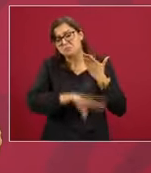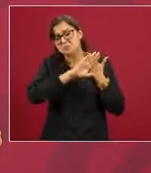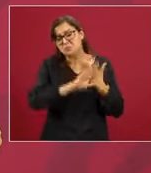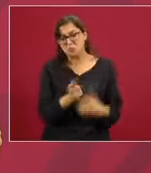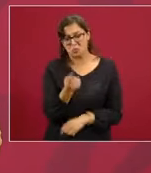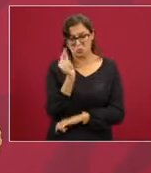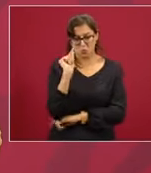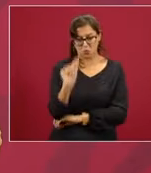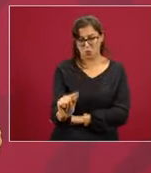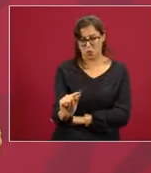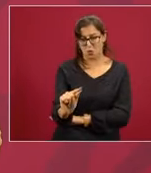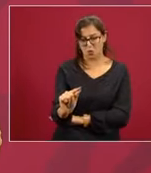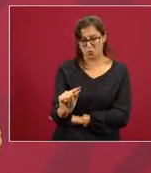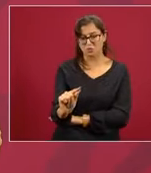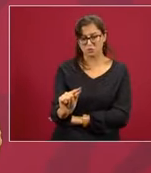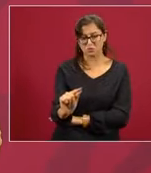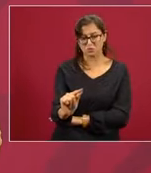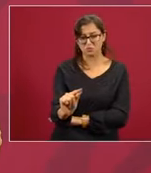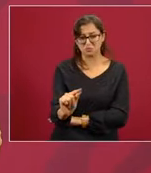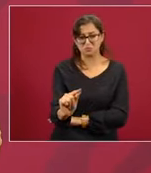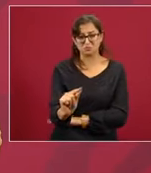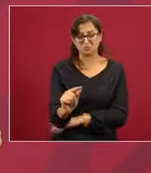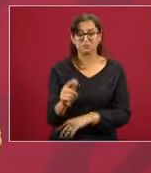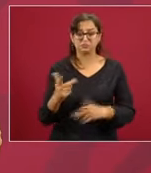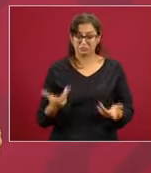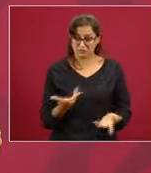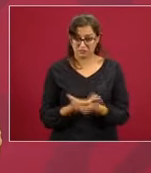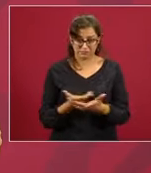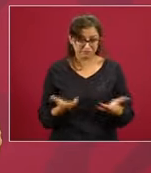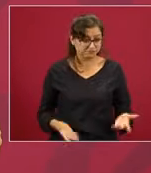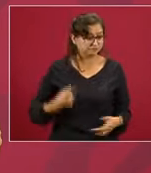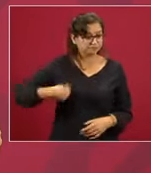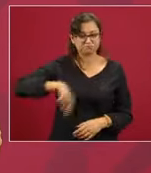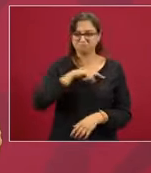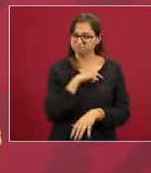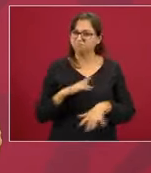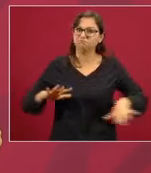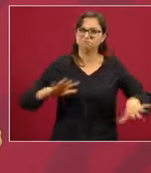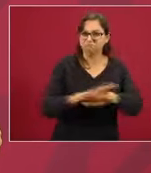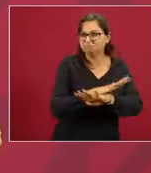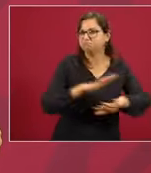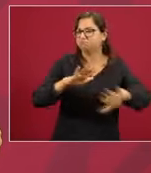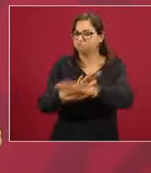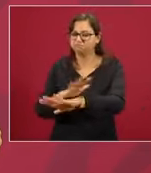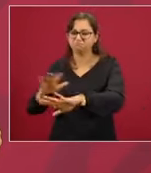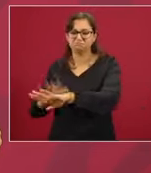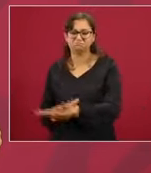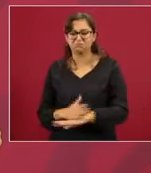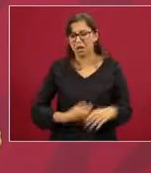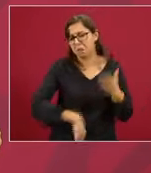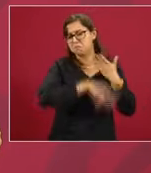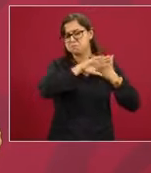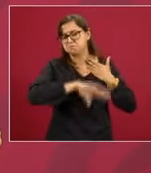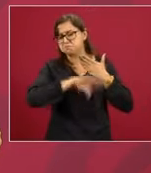el llevar a la práctica cambios que hacían falta en el país no es nada